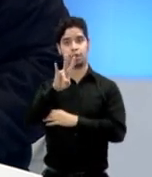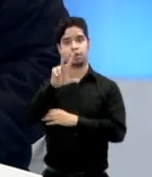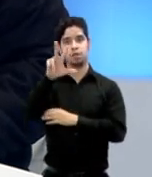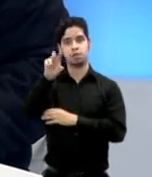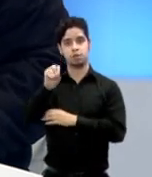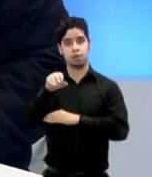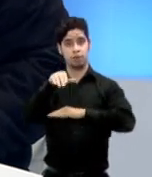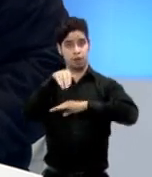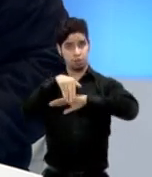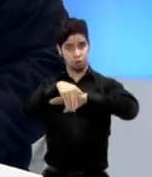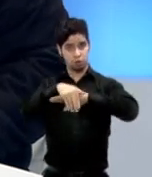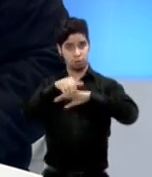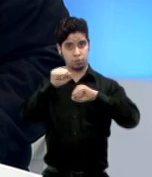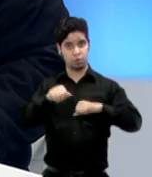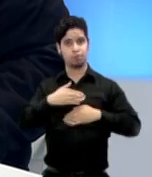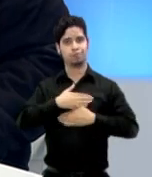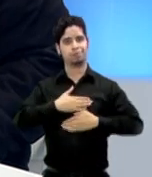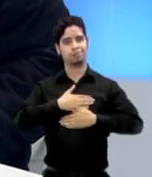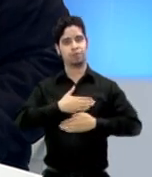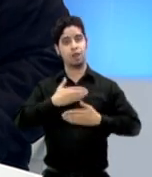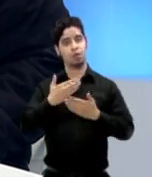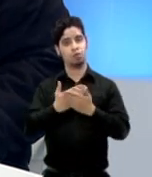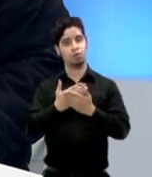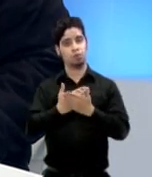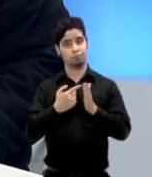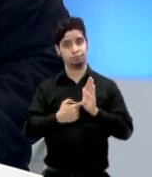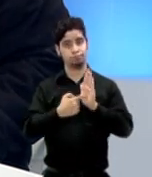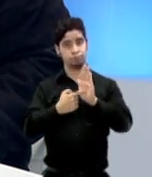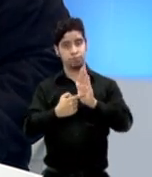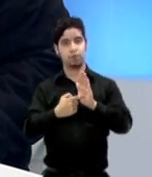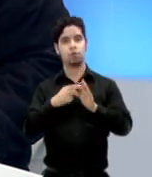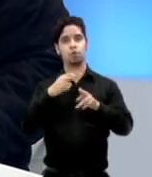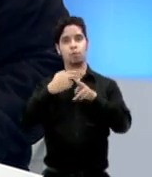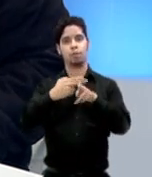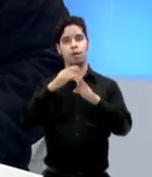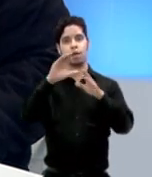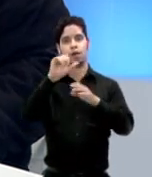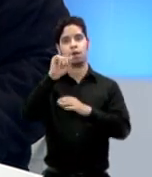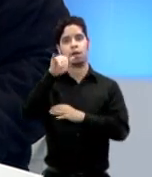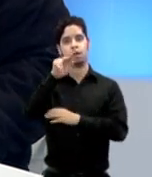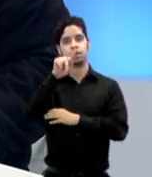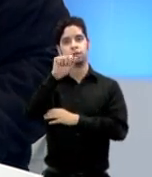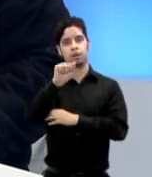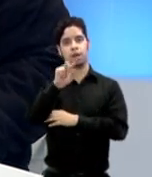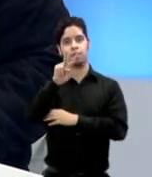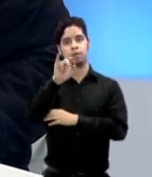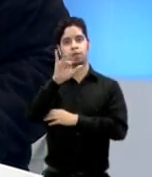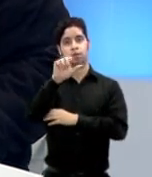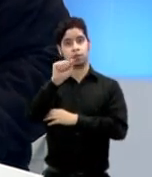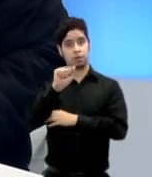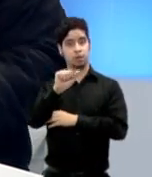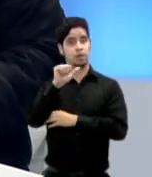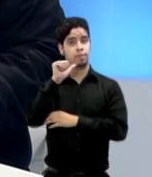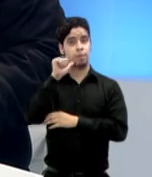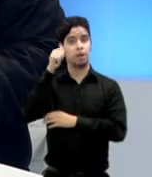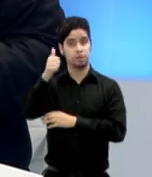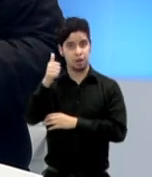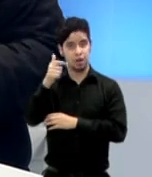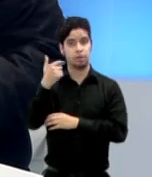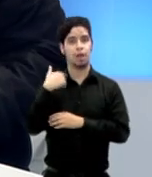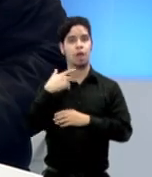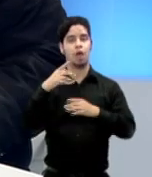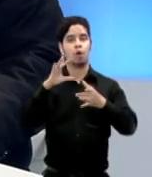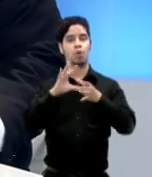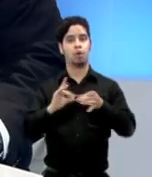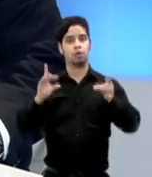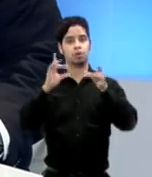usted podrá disfrutar del estreno de la cajita vacía y mañana a las 9 de la noche de cuentos para despertar franca macho nos